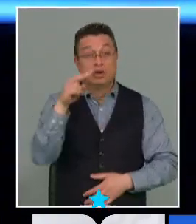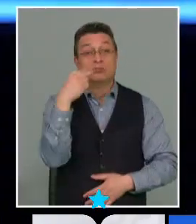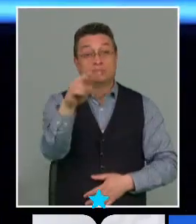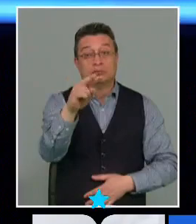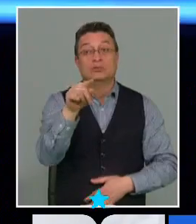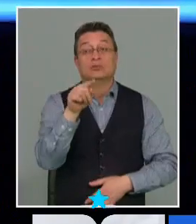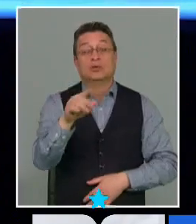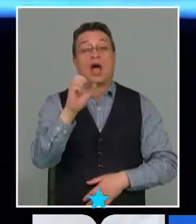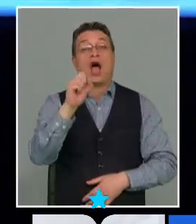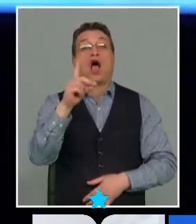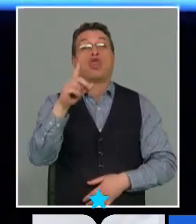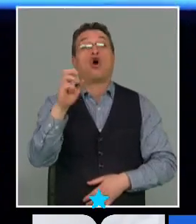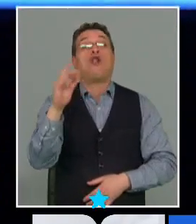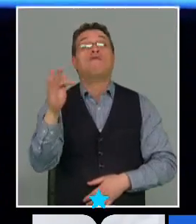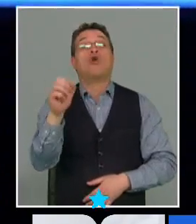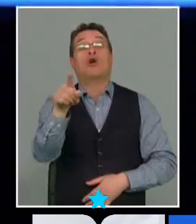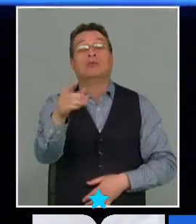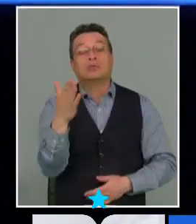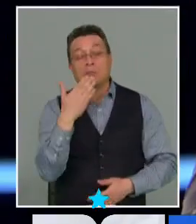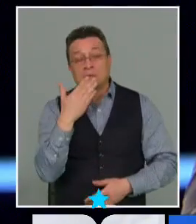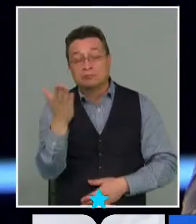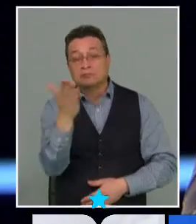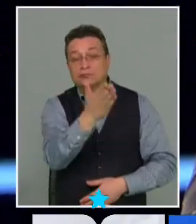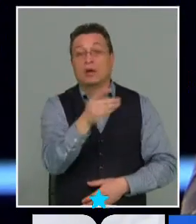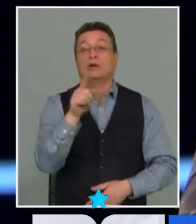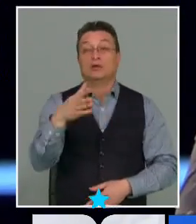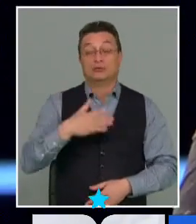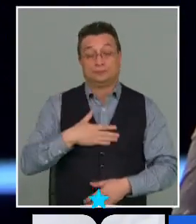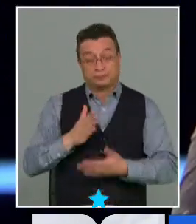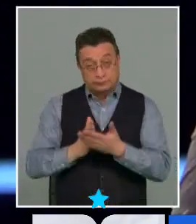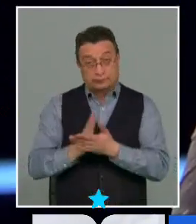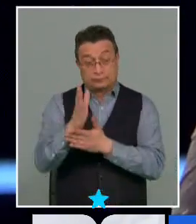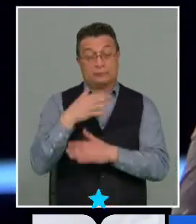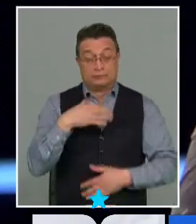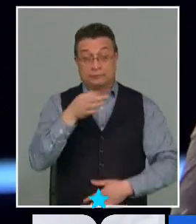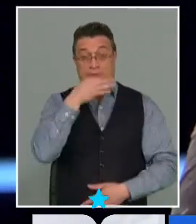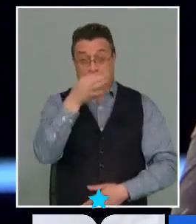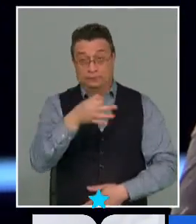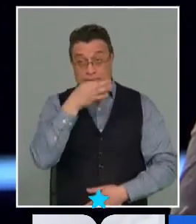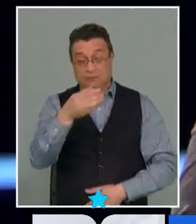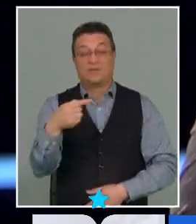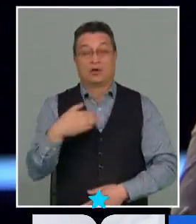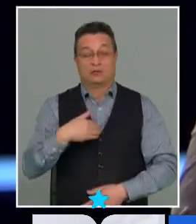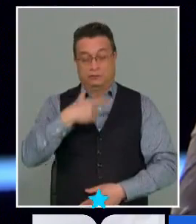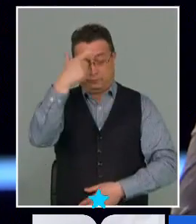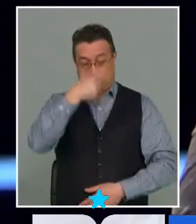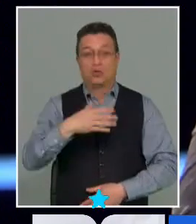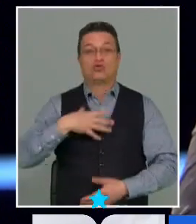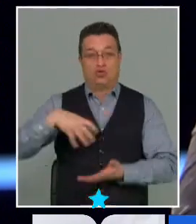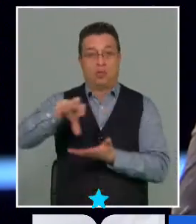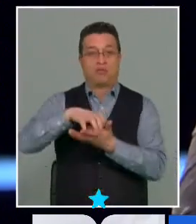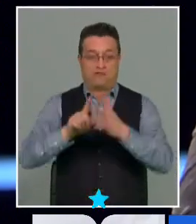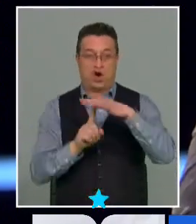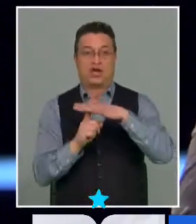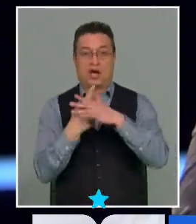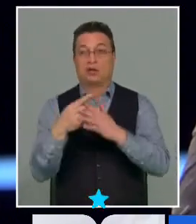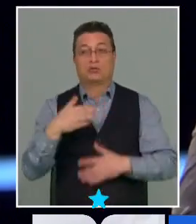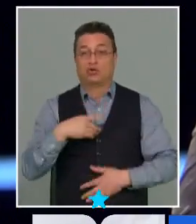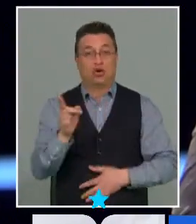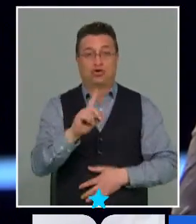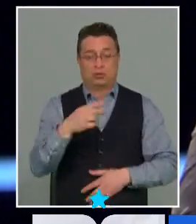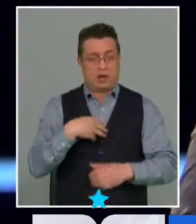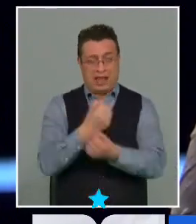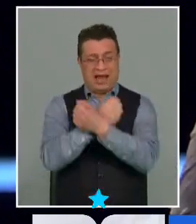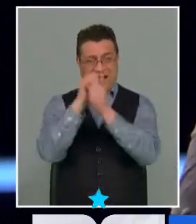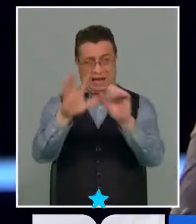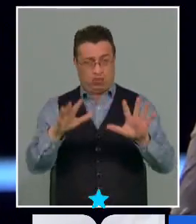y vamos también con Adolfo en este punto. Mira, yo, para comenzar, quiero decir que como persona de pueblo originario, nosotros jamás vamos a renunciar a